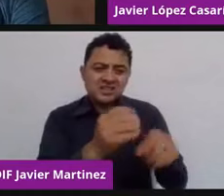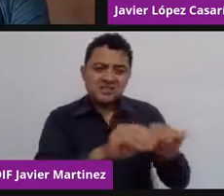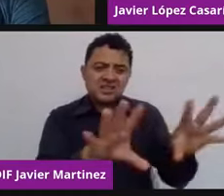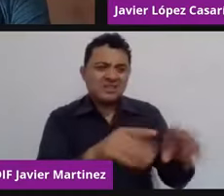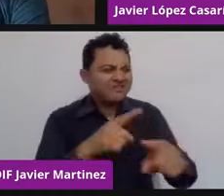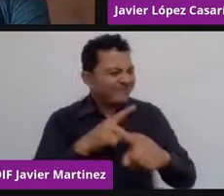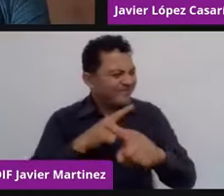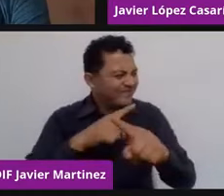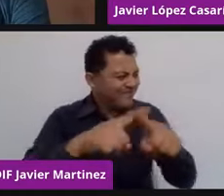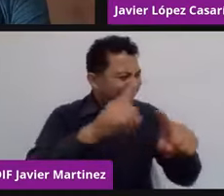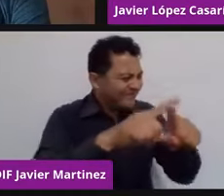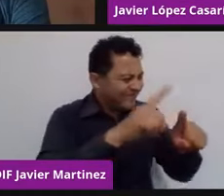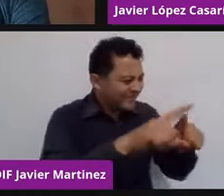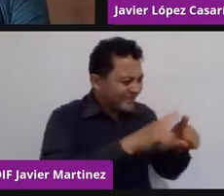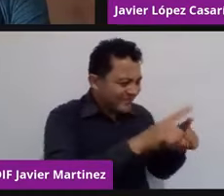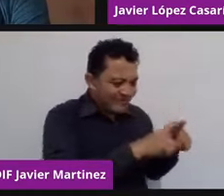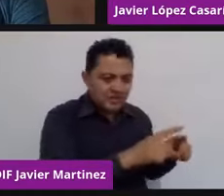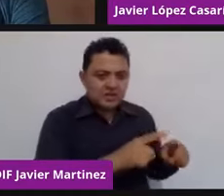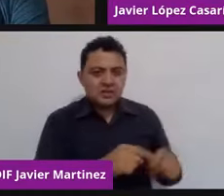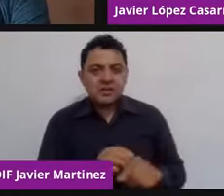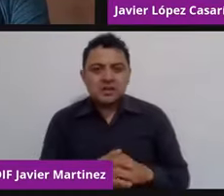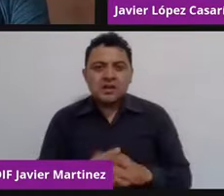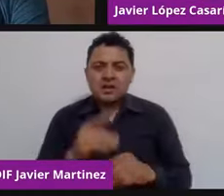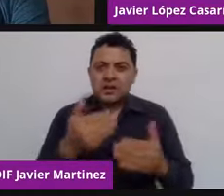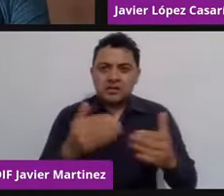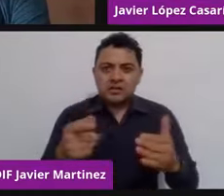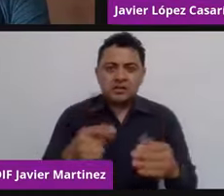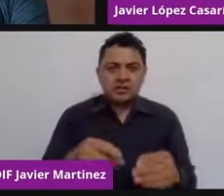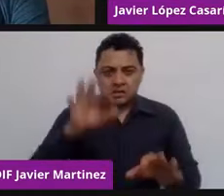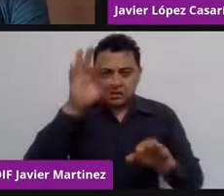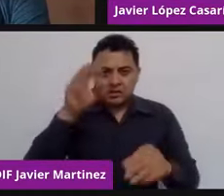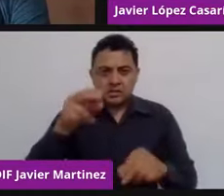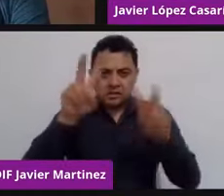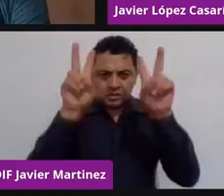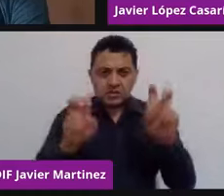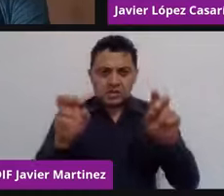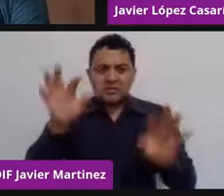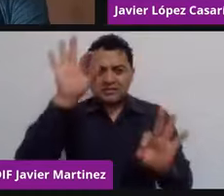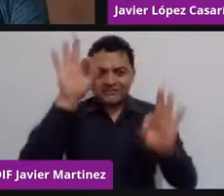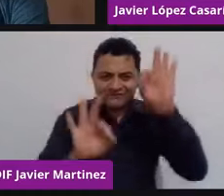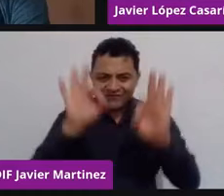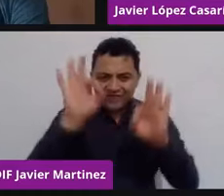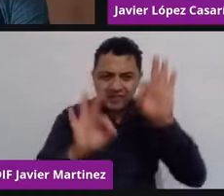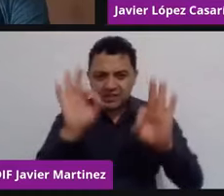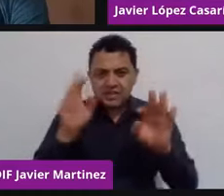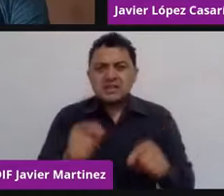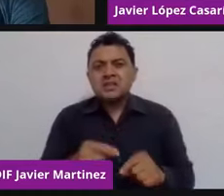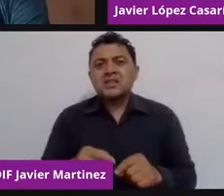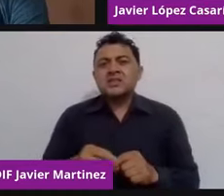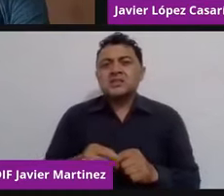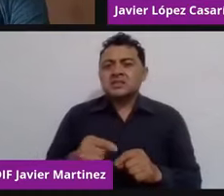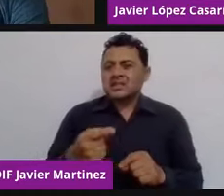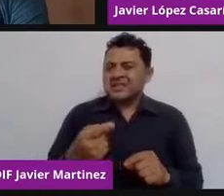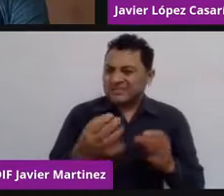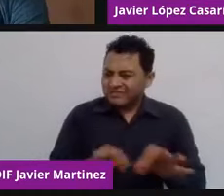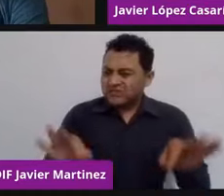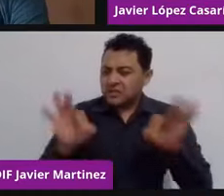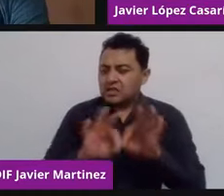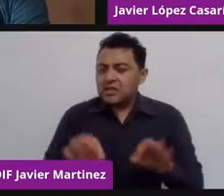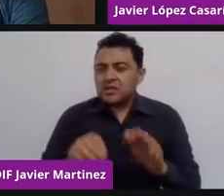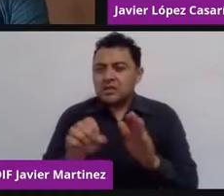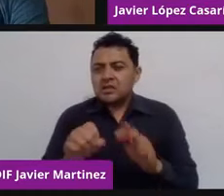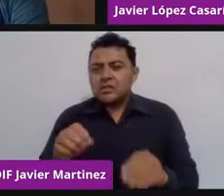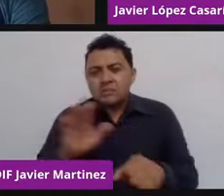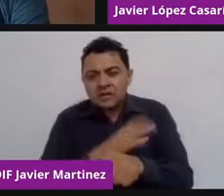los temas financieros, porque a fin de cuentas lo que hablamos hace rato, pues son temas que no respetan las fronteras. Entonces, ¿cómo vamos a trabajar